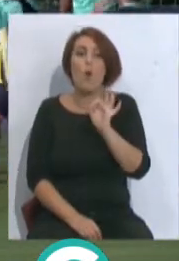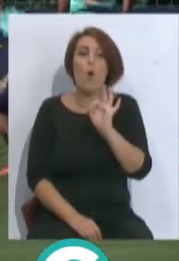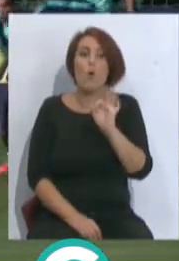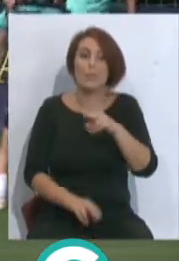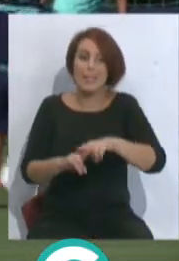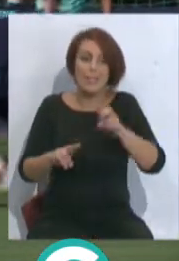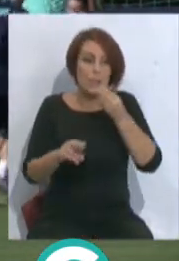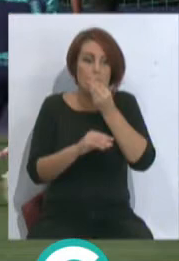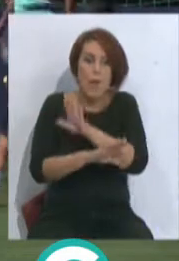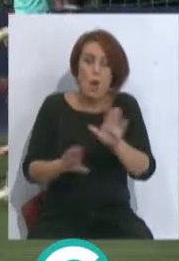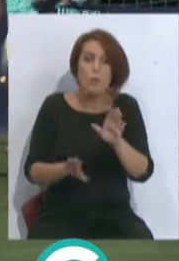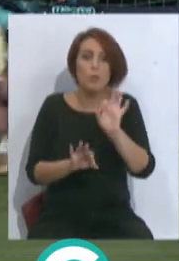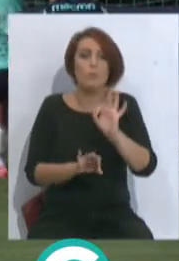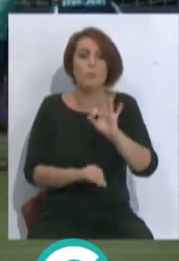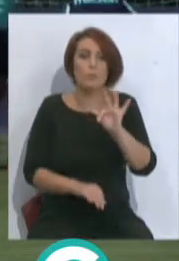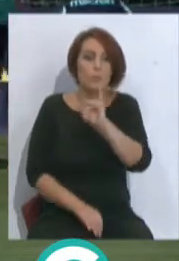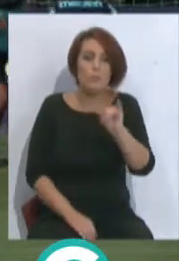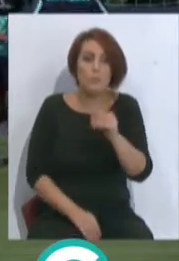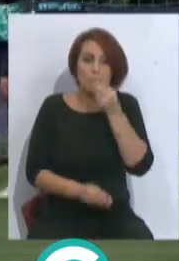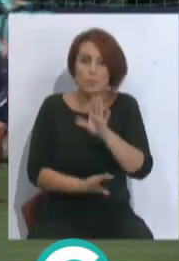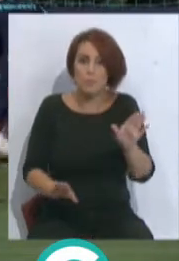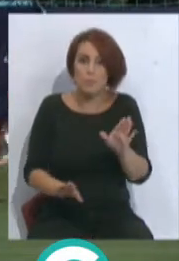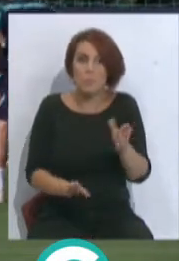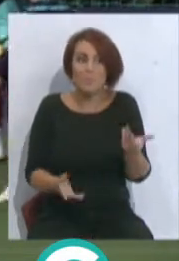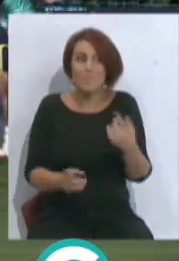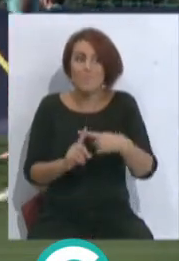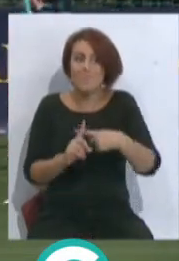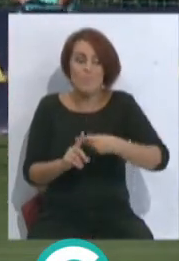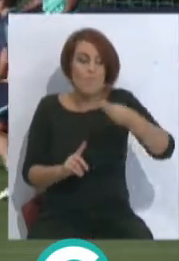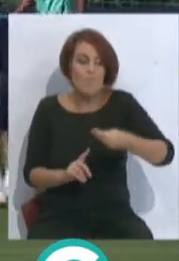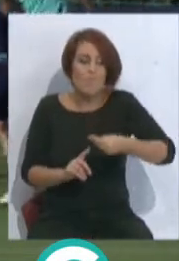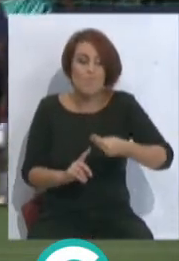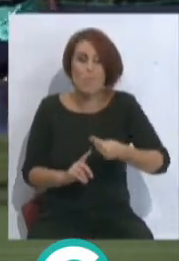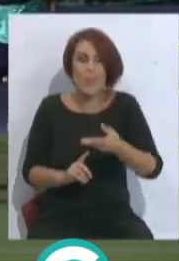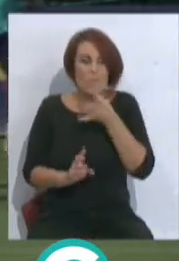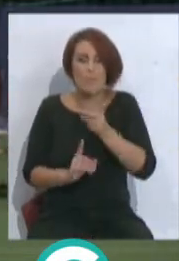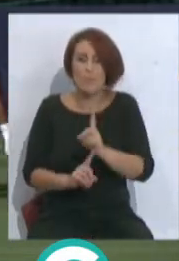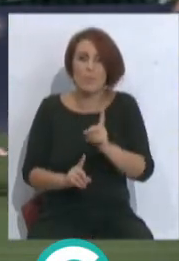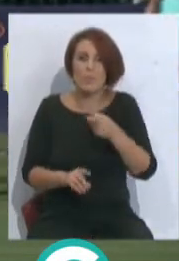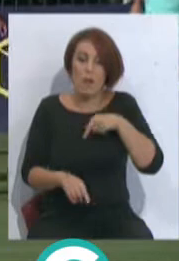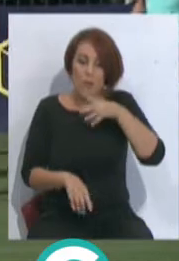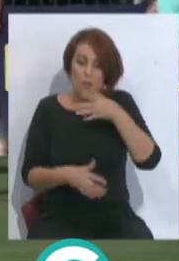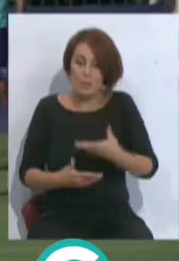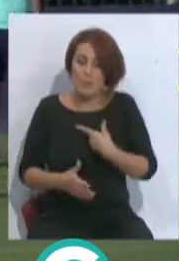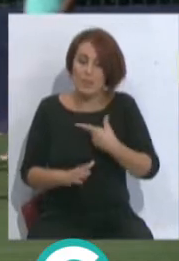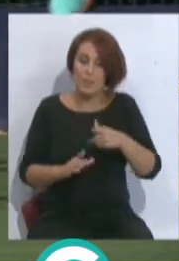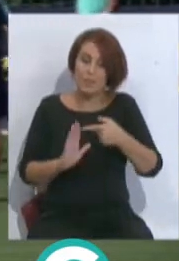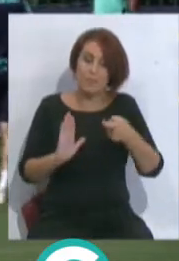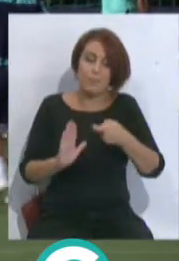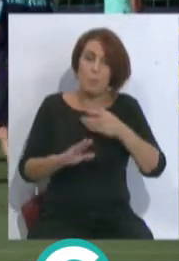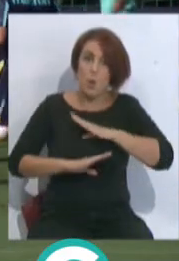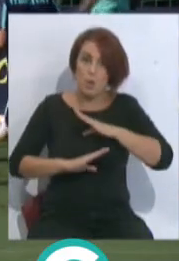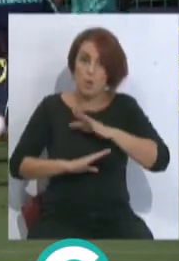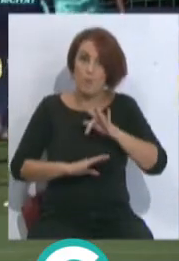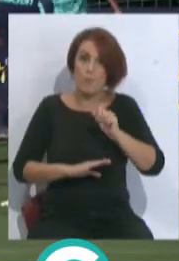el mejor Negredo, el mejor Alex, todos esos jugadores tampoco están en su mejor nivel. Y a día de hoy, de toda la plantilla, exceptuando al portero,